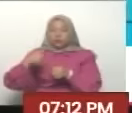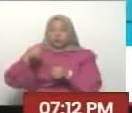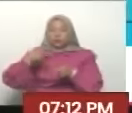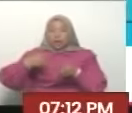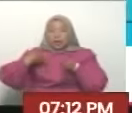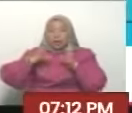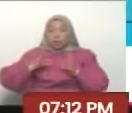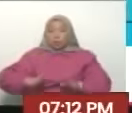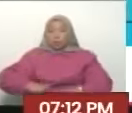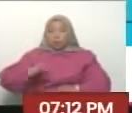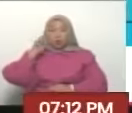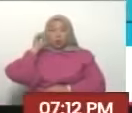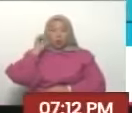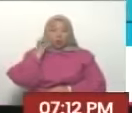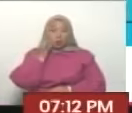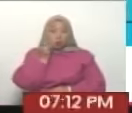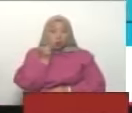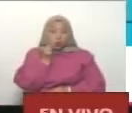reposan